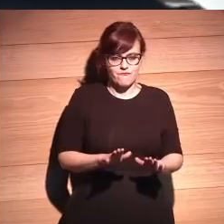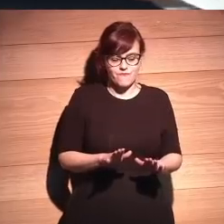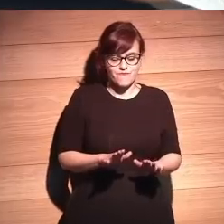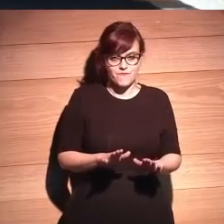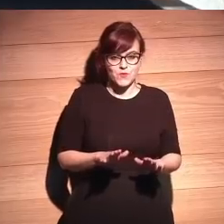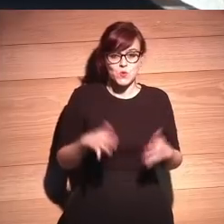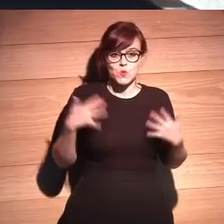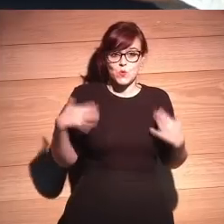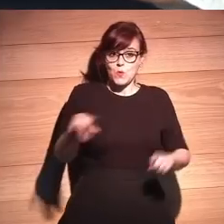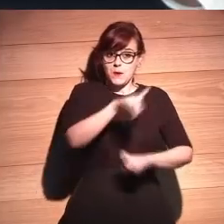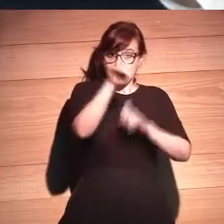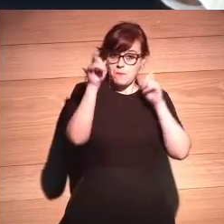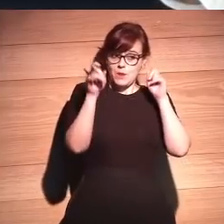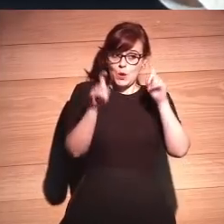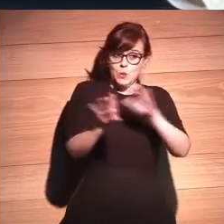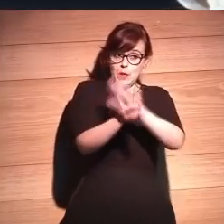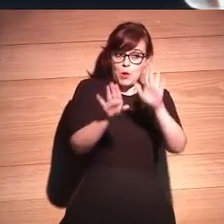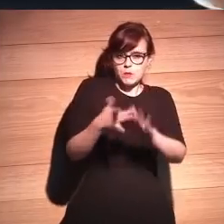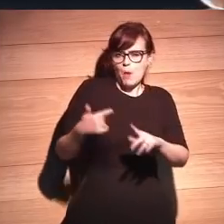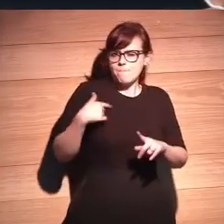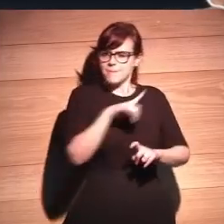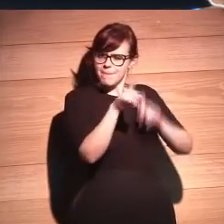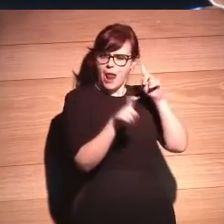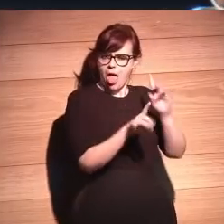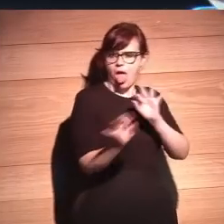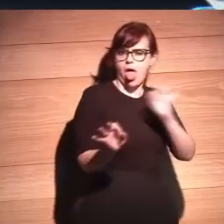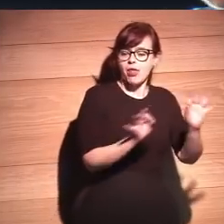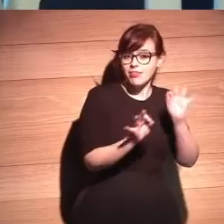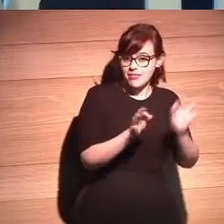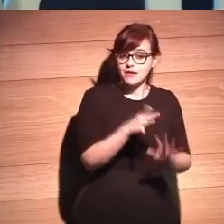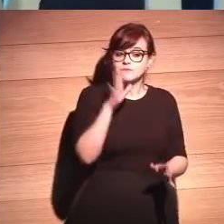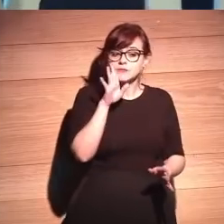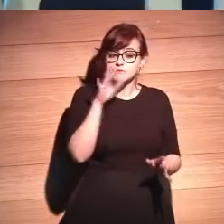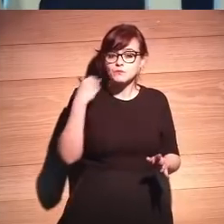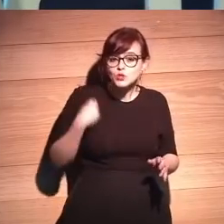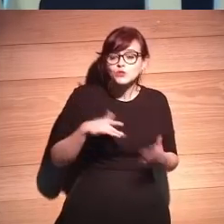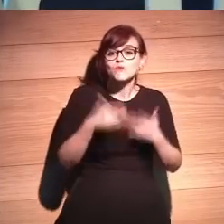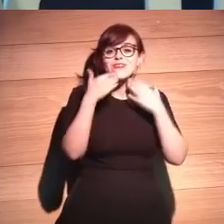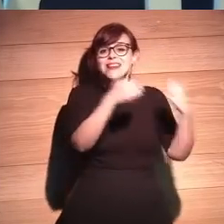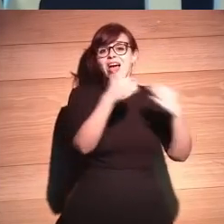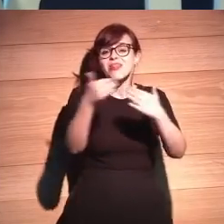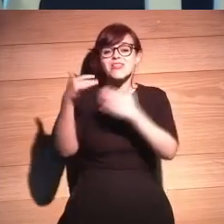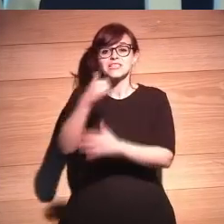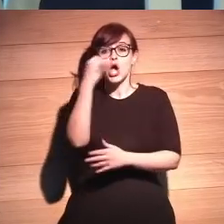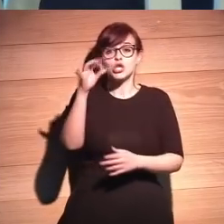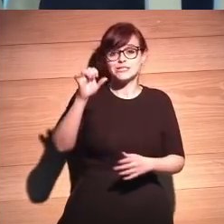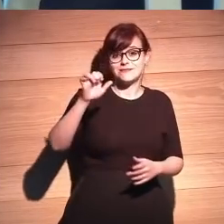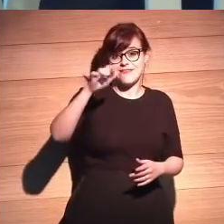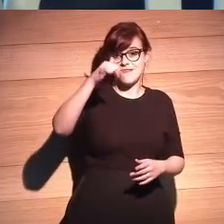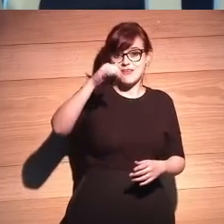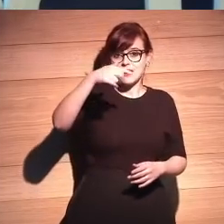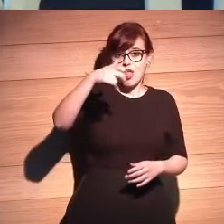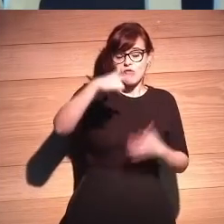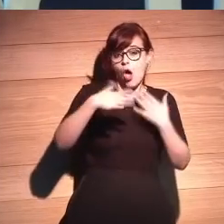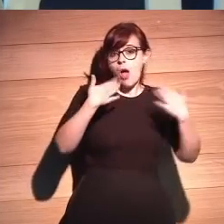antes de hacerte la última pregunta que aquí hoy vengo preparada quería daros las gracias a todos sobre todo a José Ignacio porque podríamos estar hablando